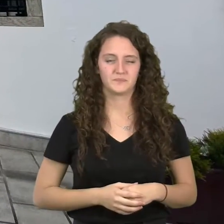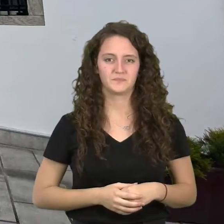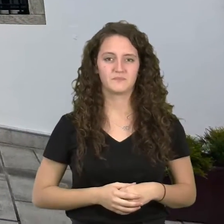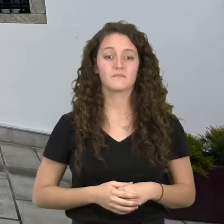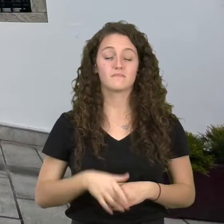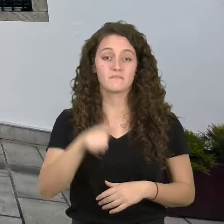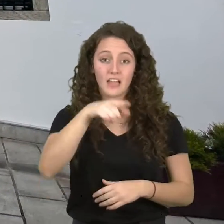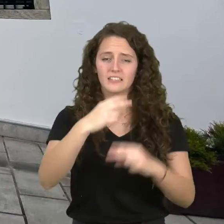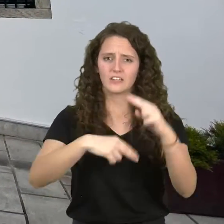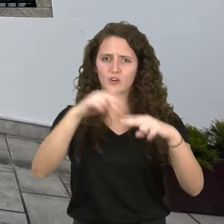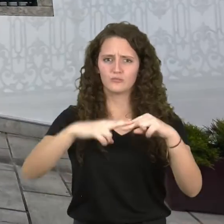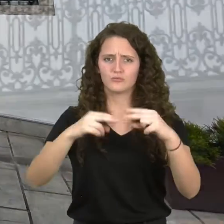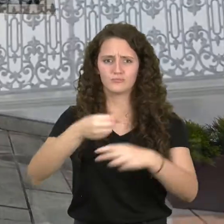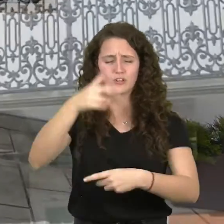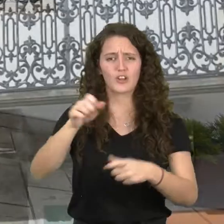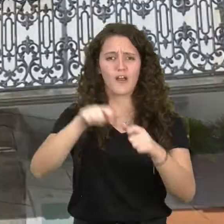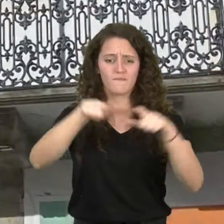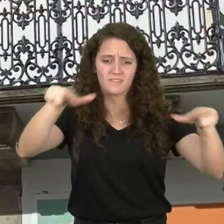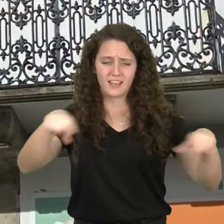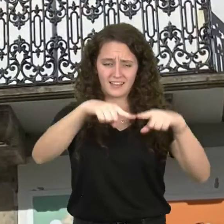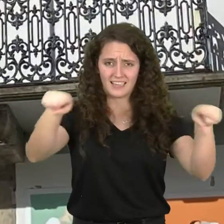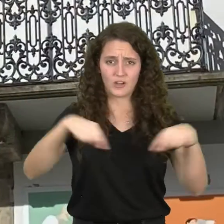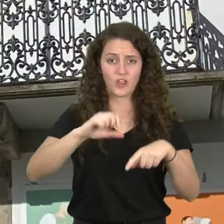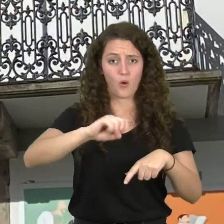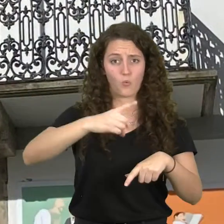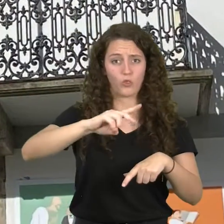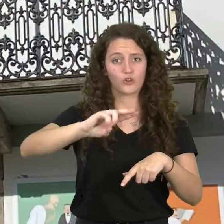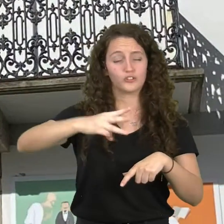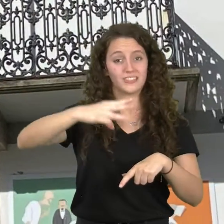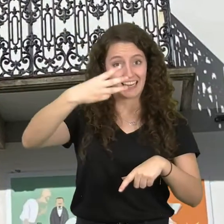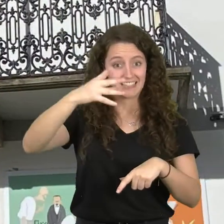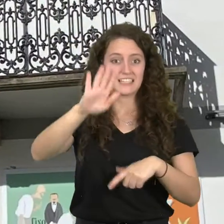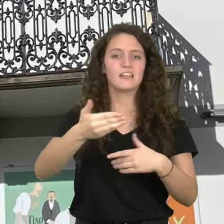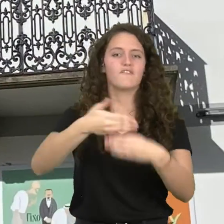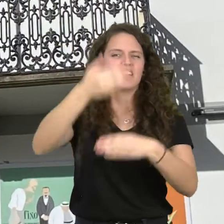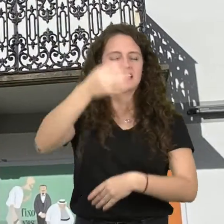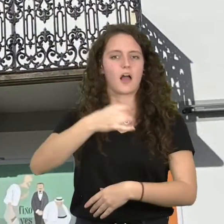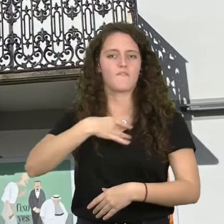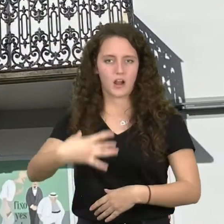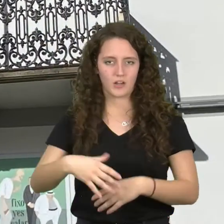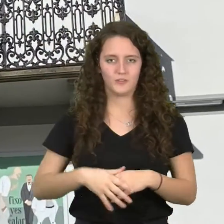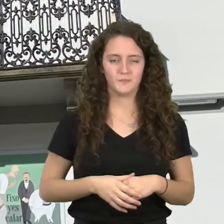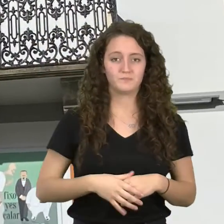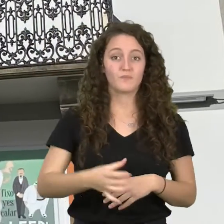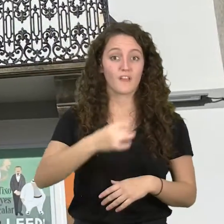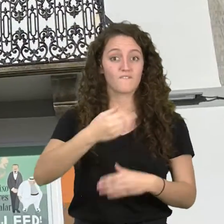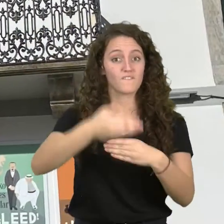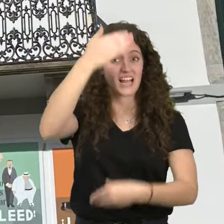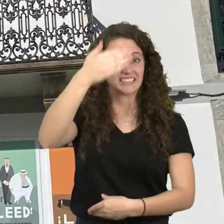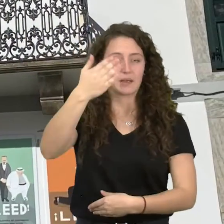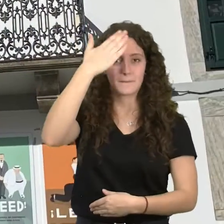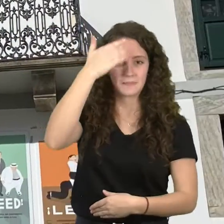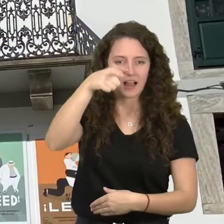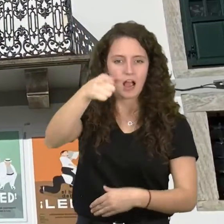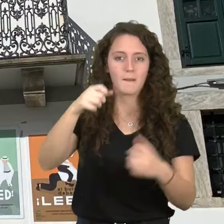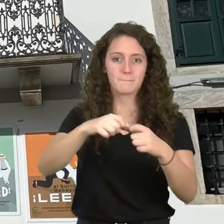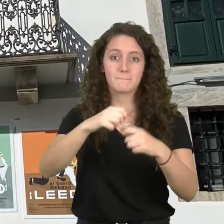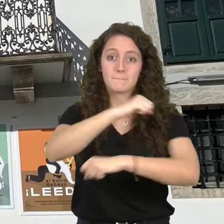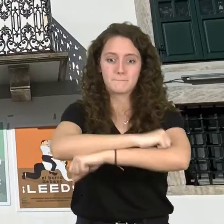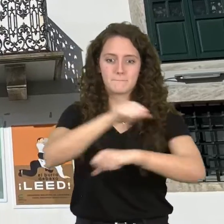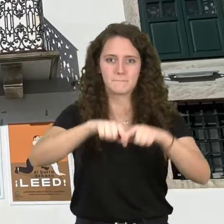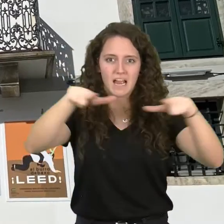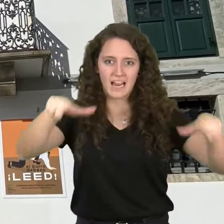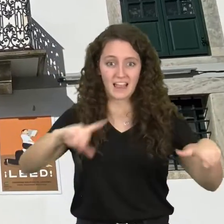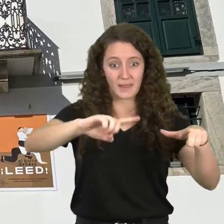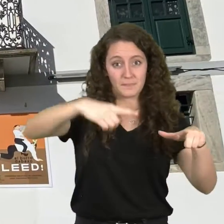Se trata de una construcción de planta rectangular y tres alturas en calado de blanco. En su fachada principal destaca el balcón del